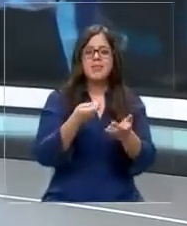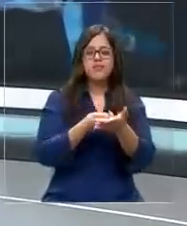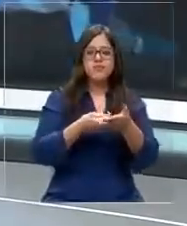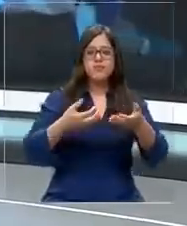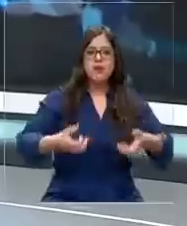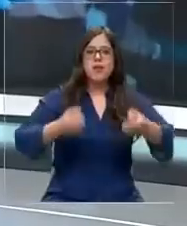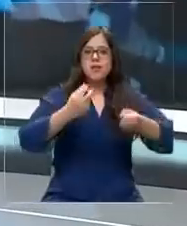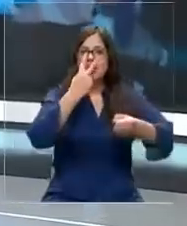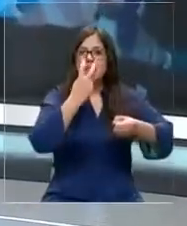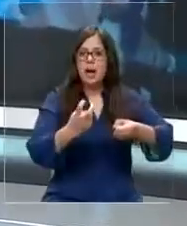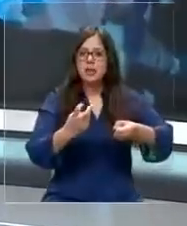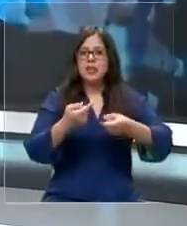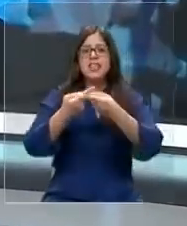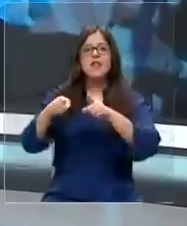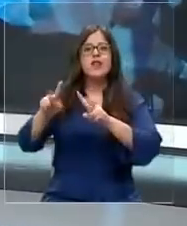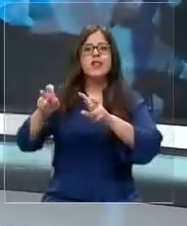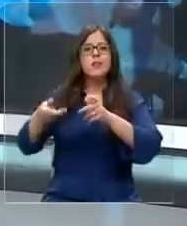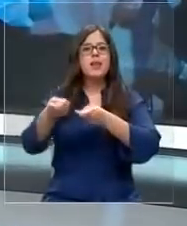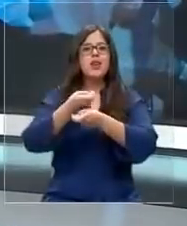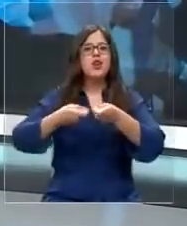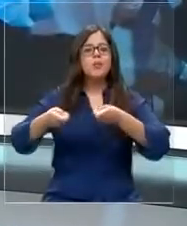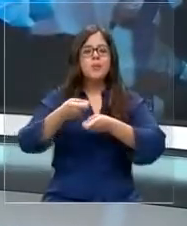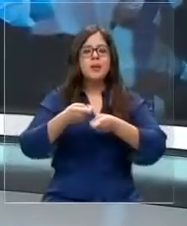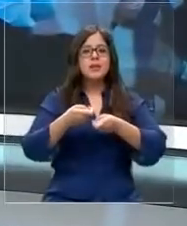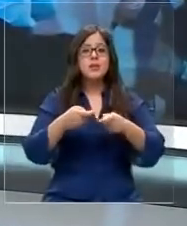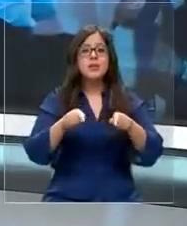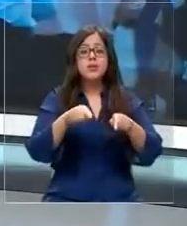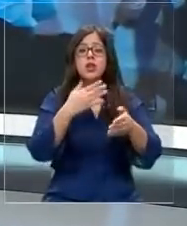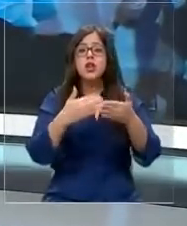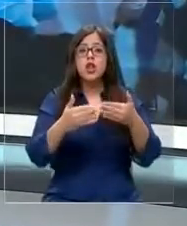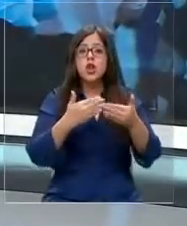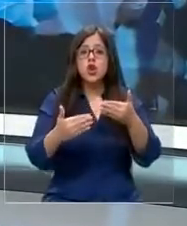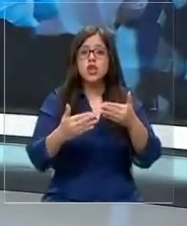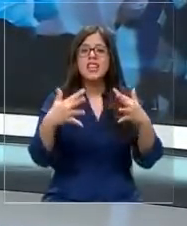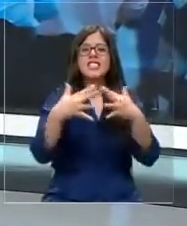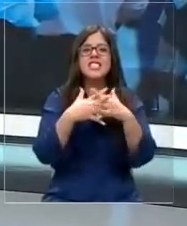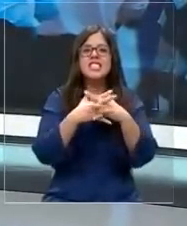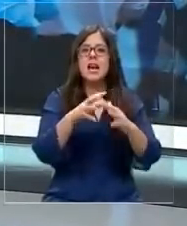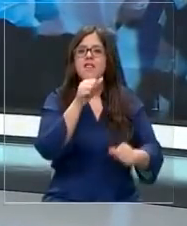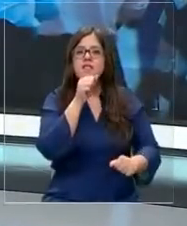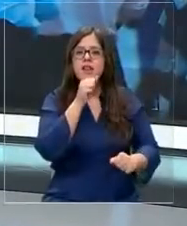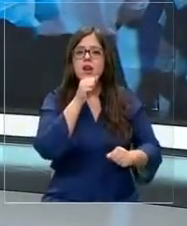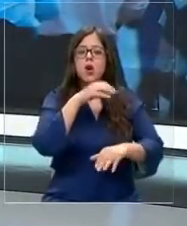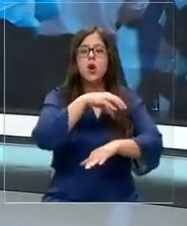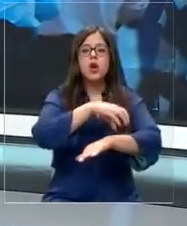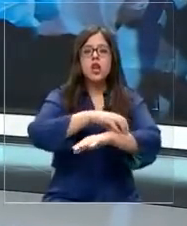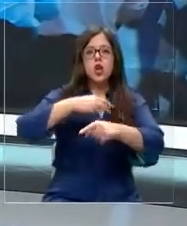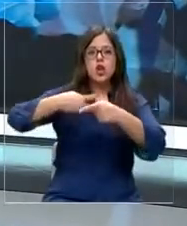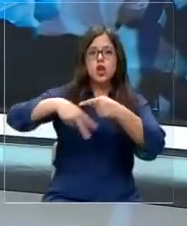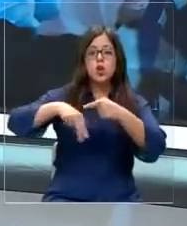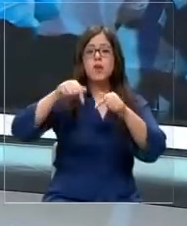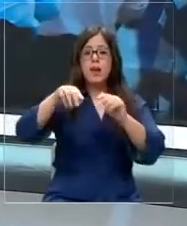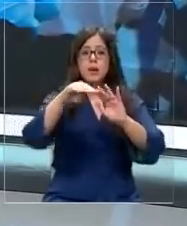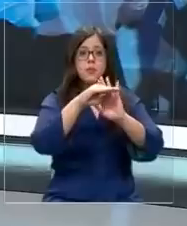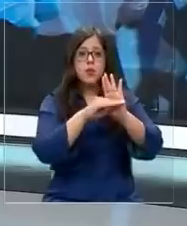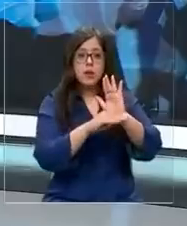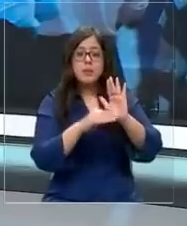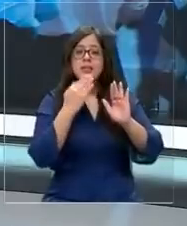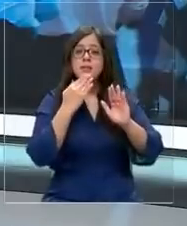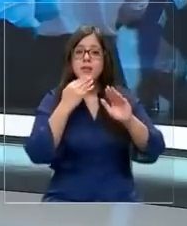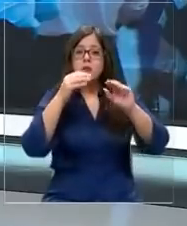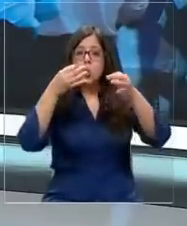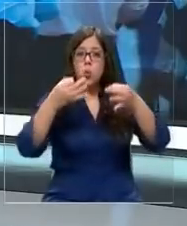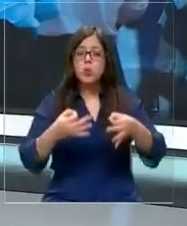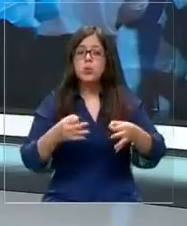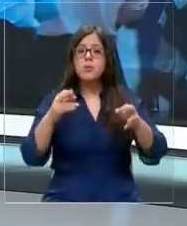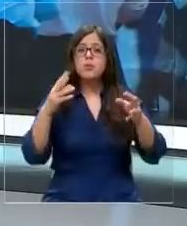respecto al valor comercial. El proyecto corresponde al municipio de Chillán Viejo, en la región de Ñuble. Un programa que surge además en medio